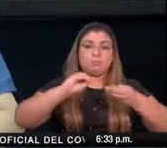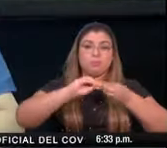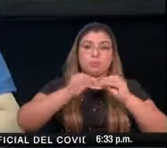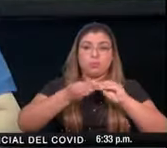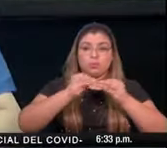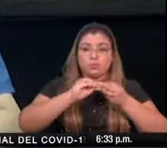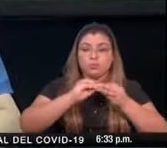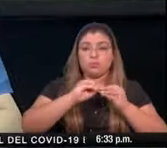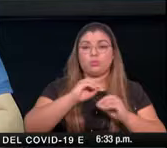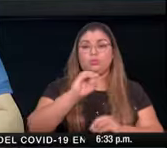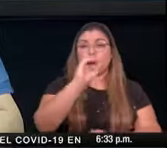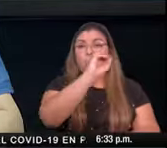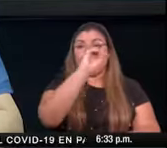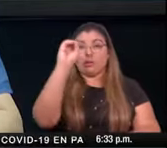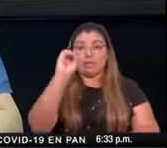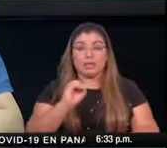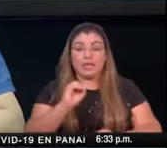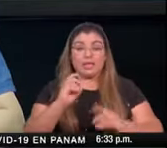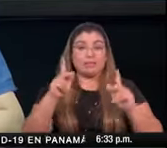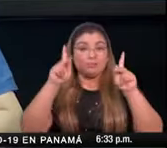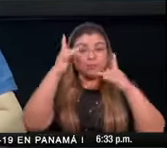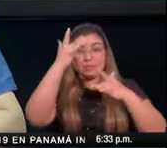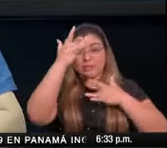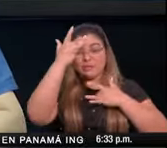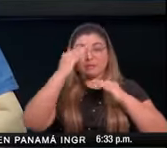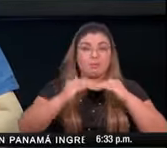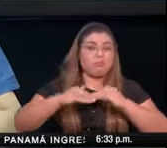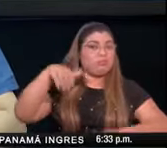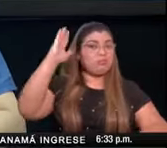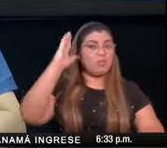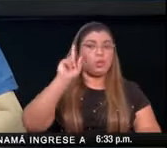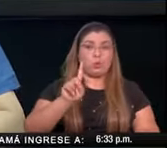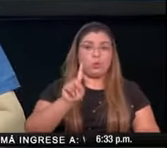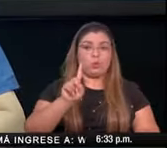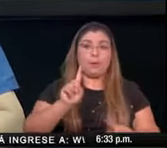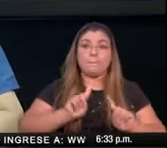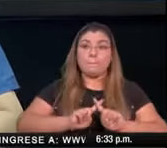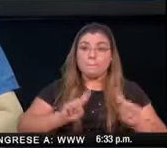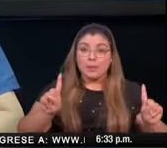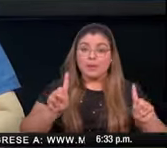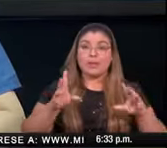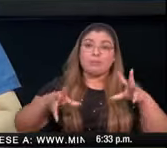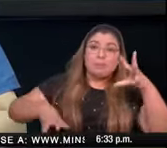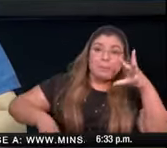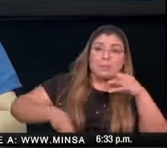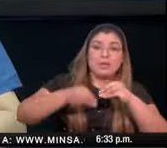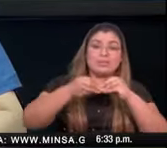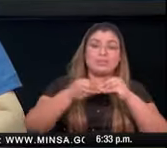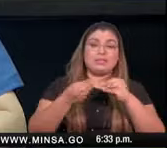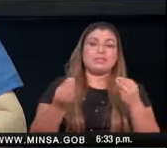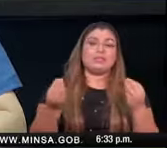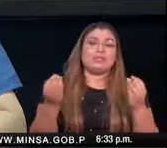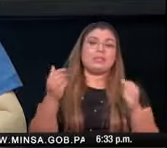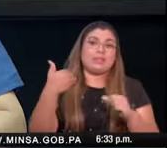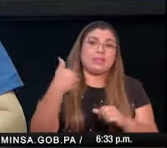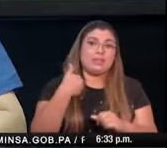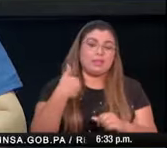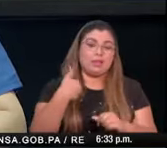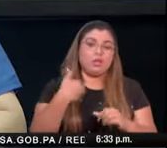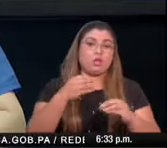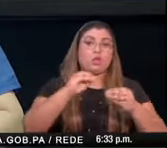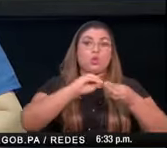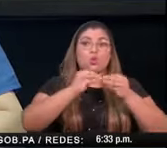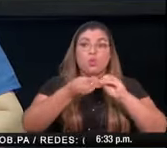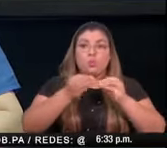de reproducción efectiva por encima de uno pero además presenta un número plural